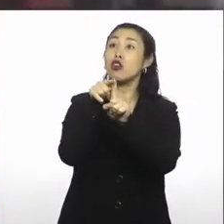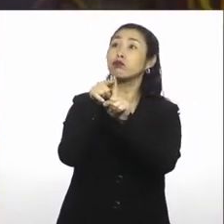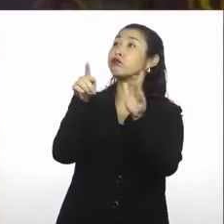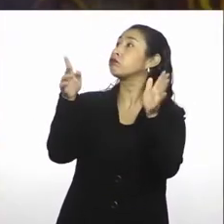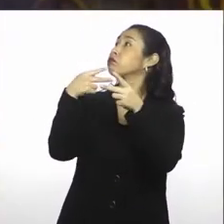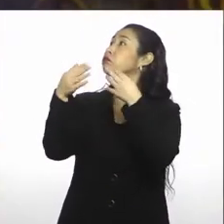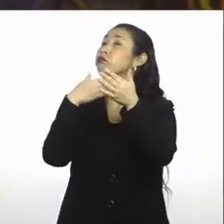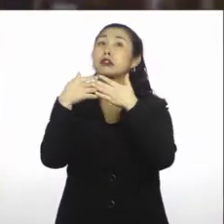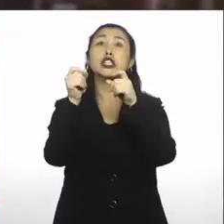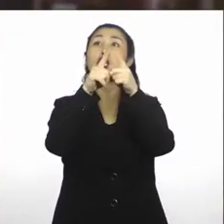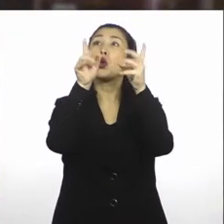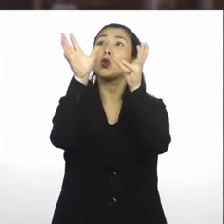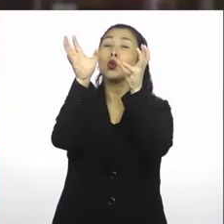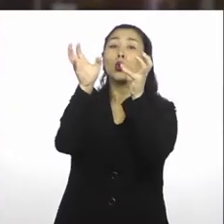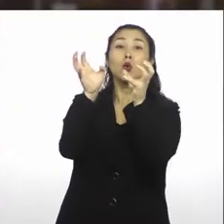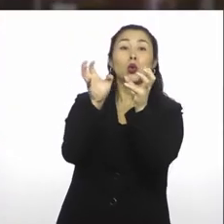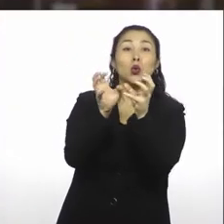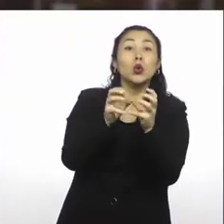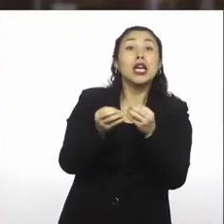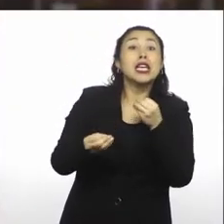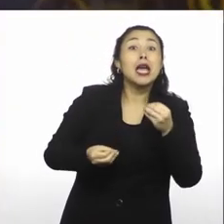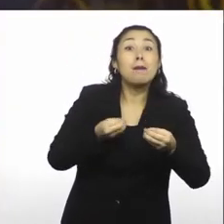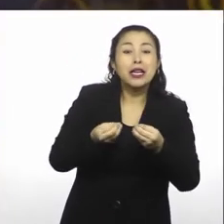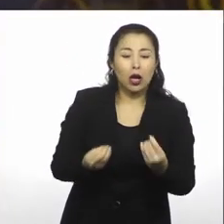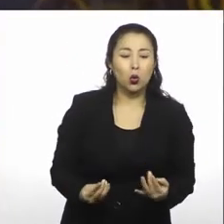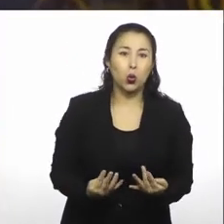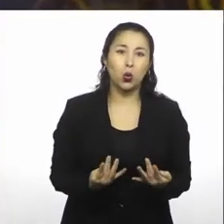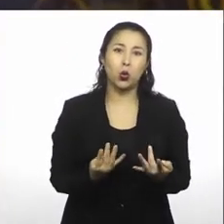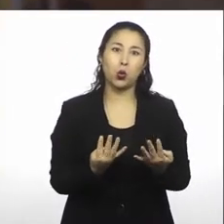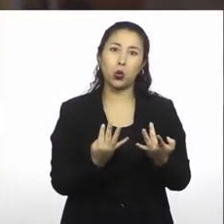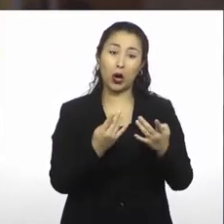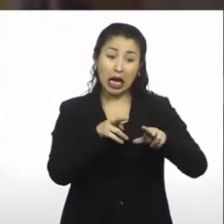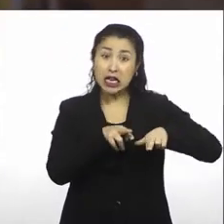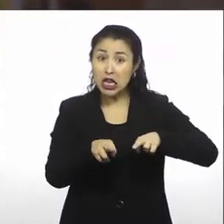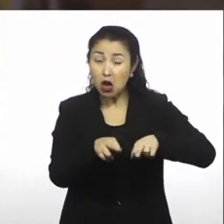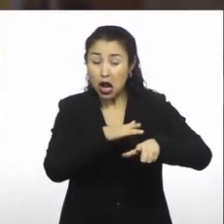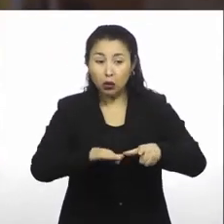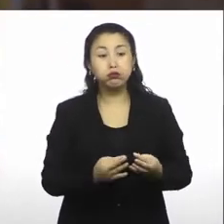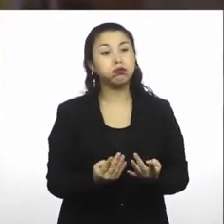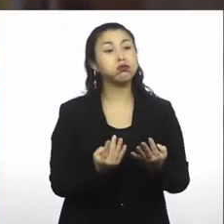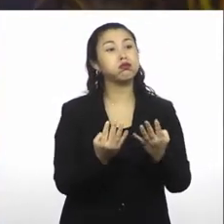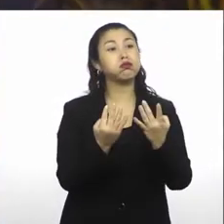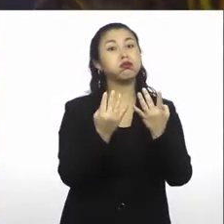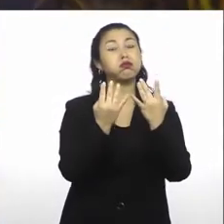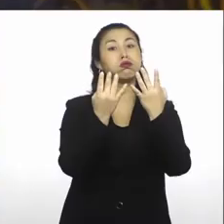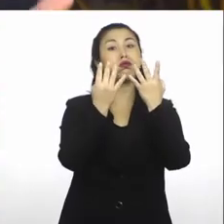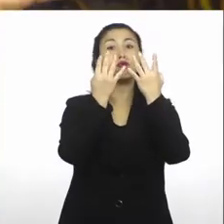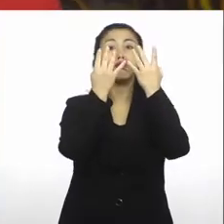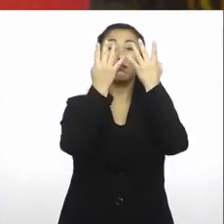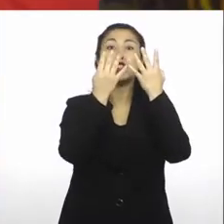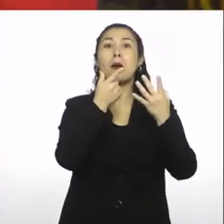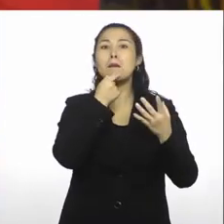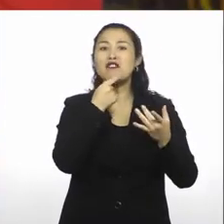del sol. Y al absorber este calor, se evapora. ¿Qué pasa cuando se evapora? Su densidad se hace más pequeña y le es más